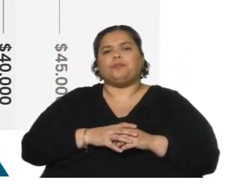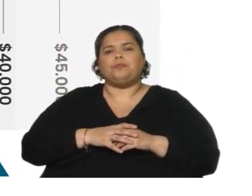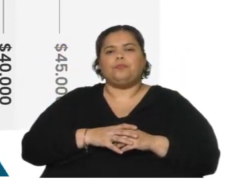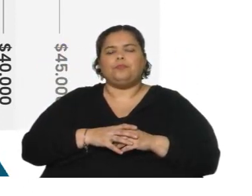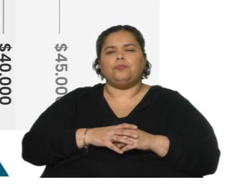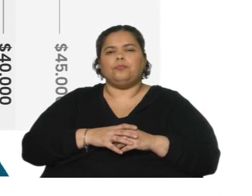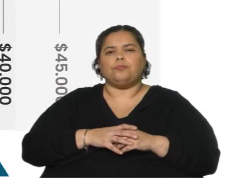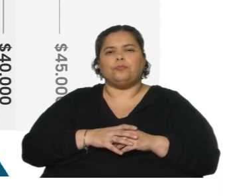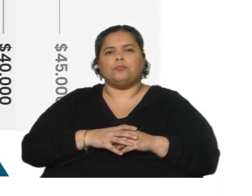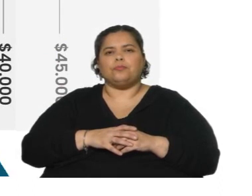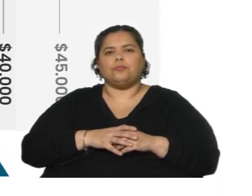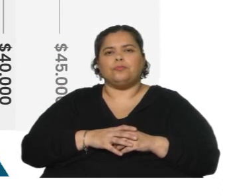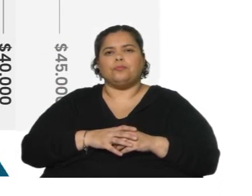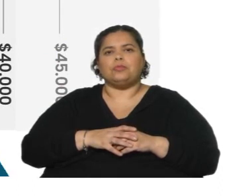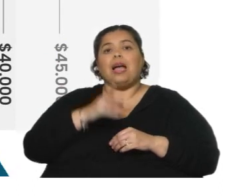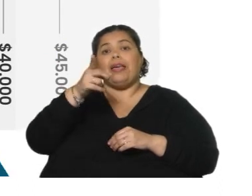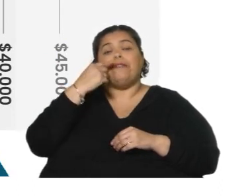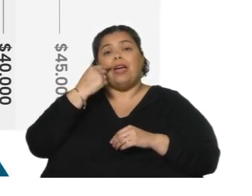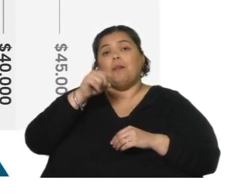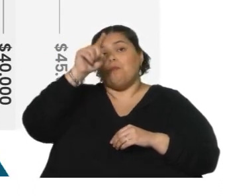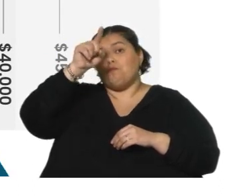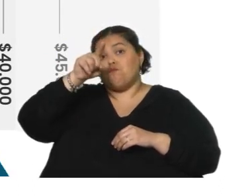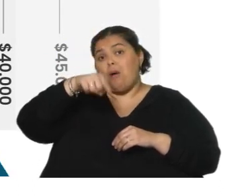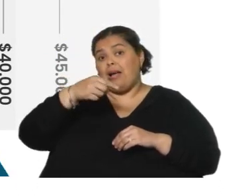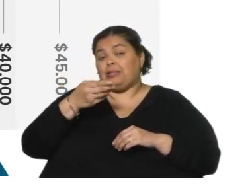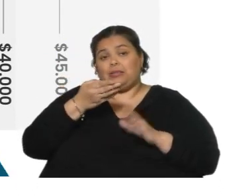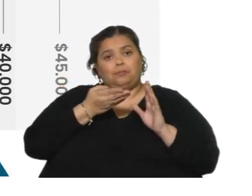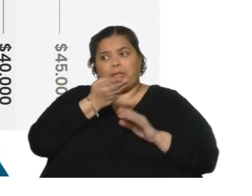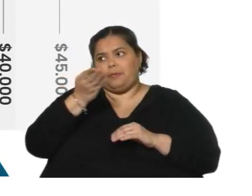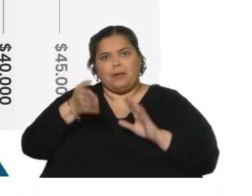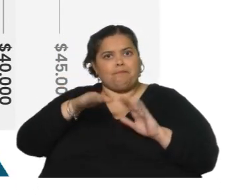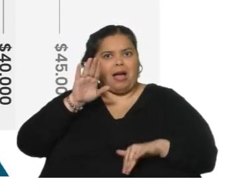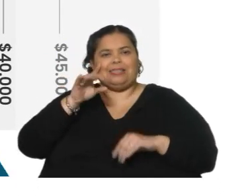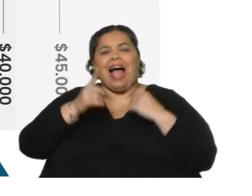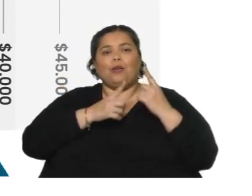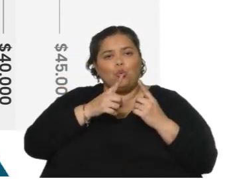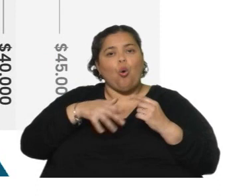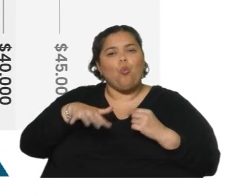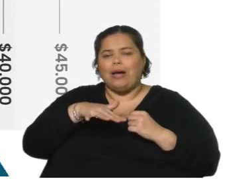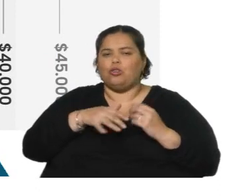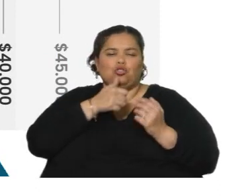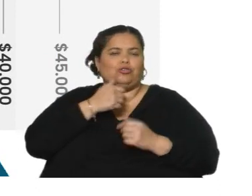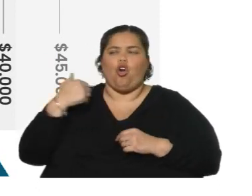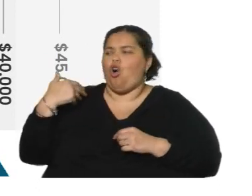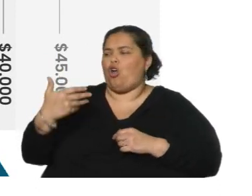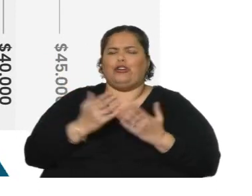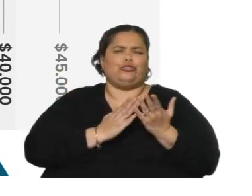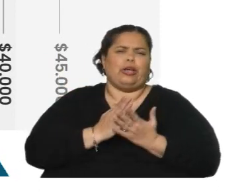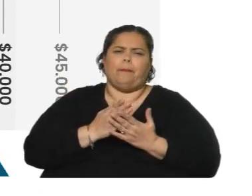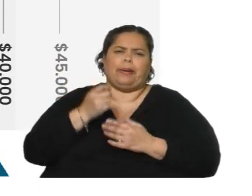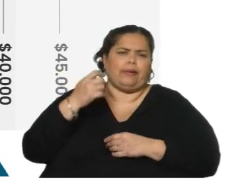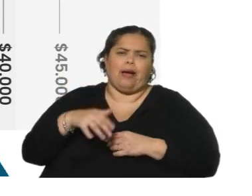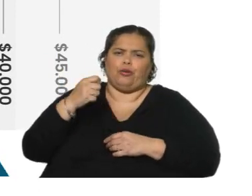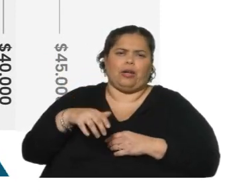más solicitados. Algunos con valores históricamente altos, otros muy demandados. Aquellas zonas